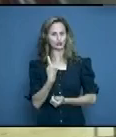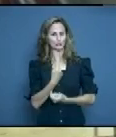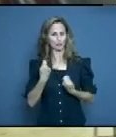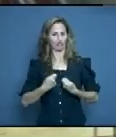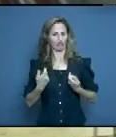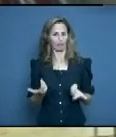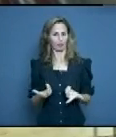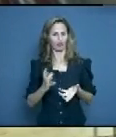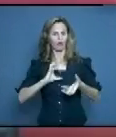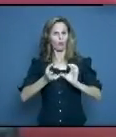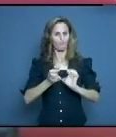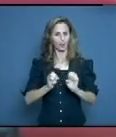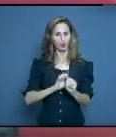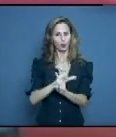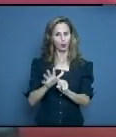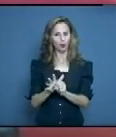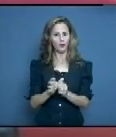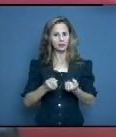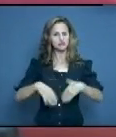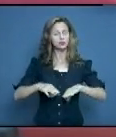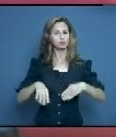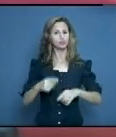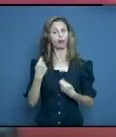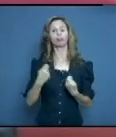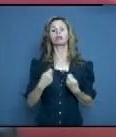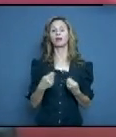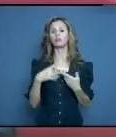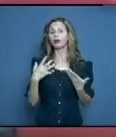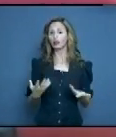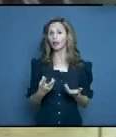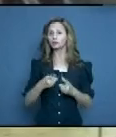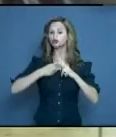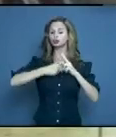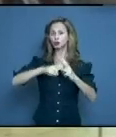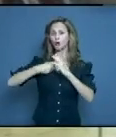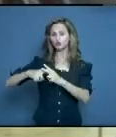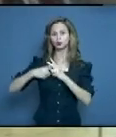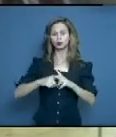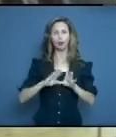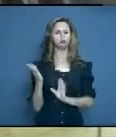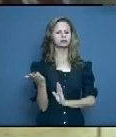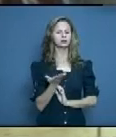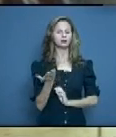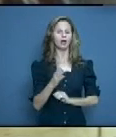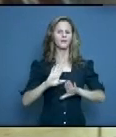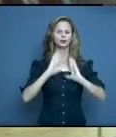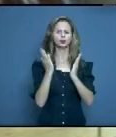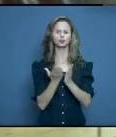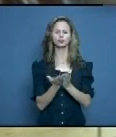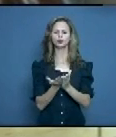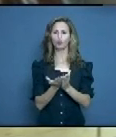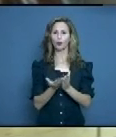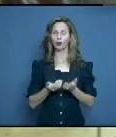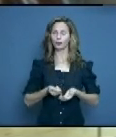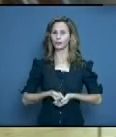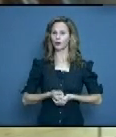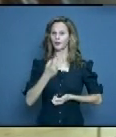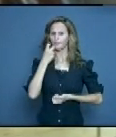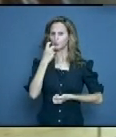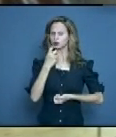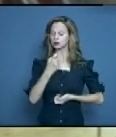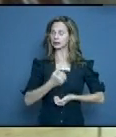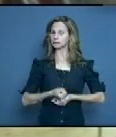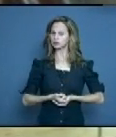compleja y por tanto lleva y requiere soluciones complejas para poder resolver este asunto.